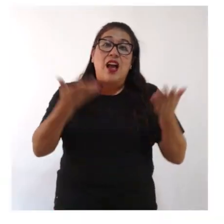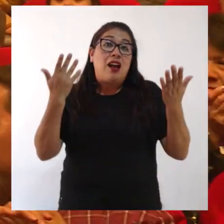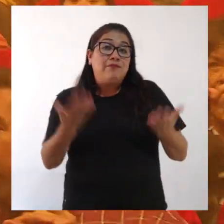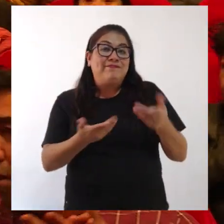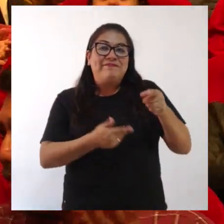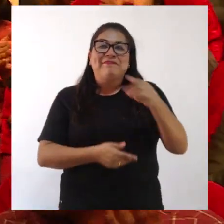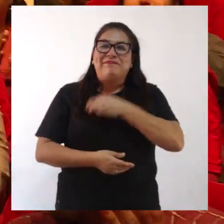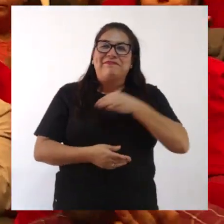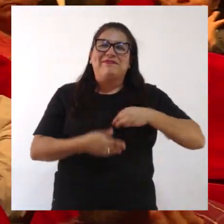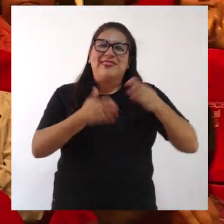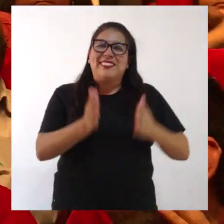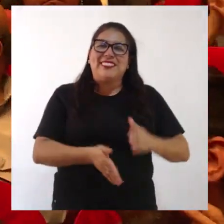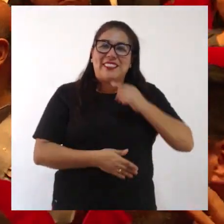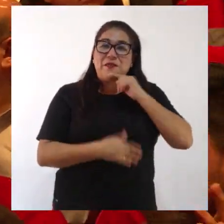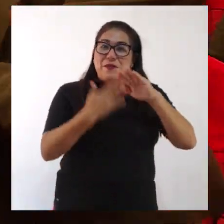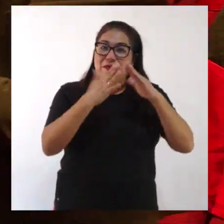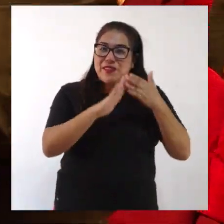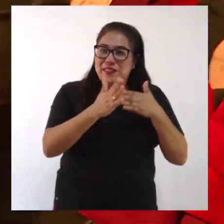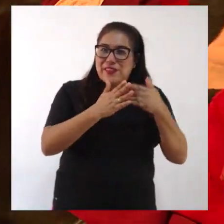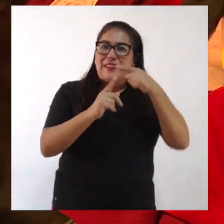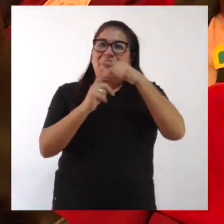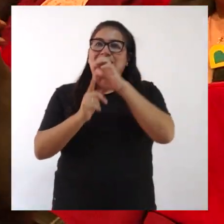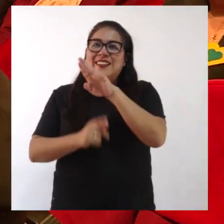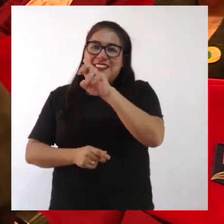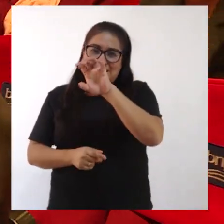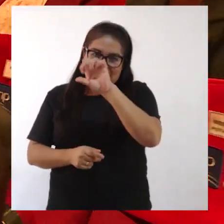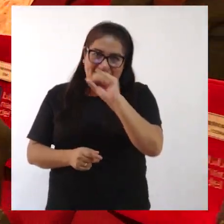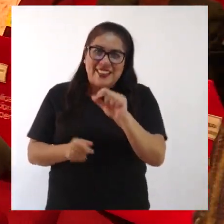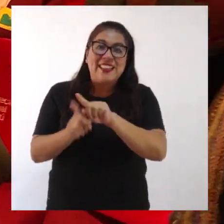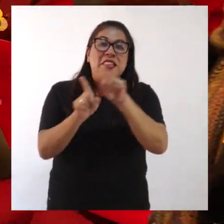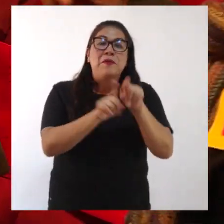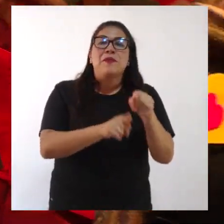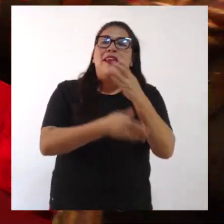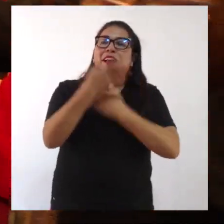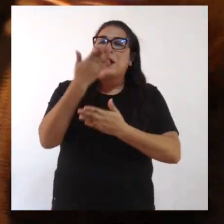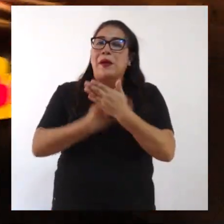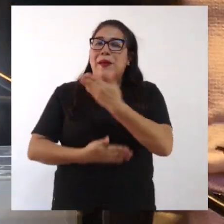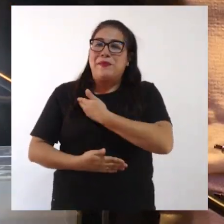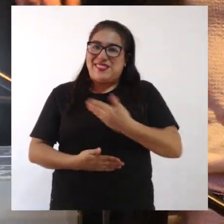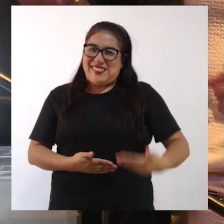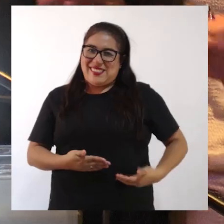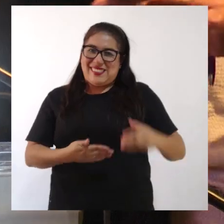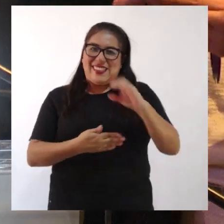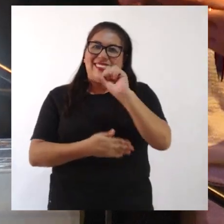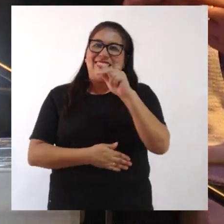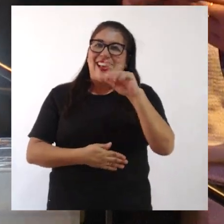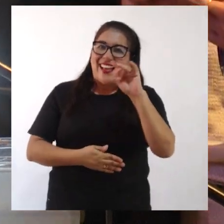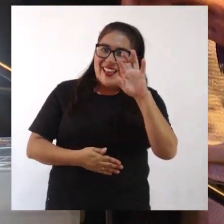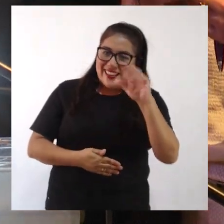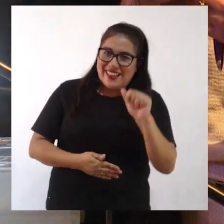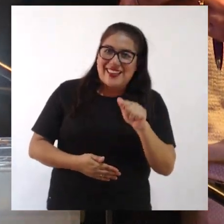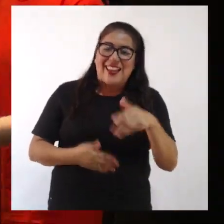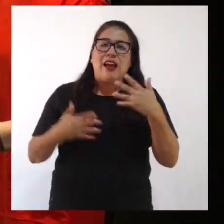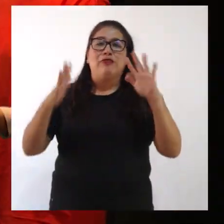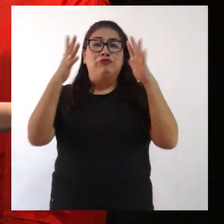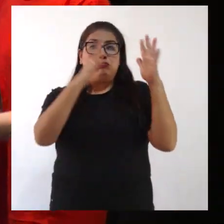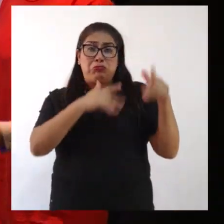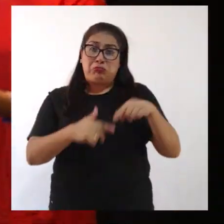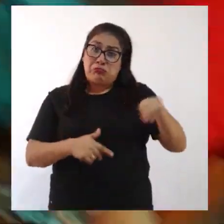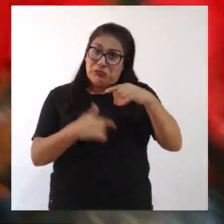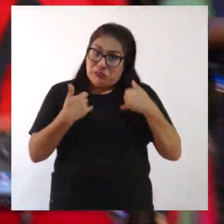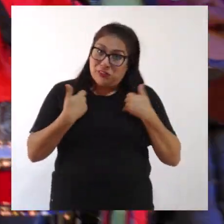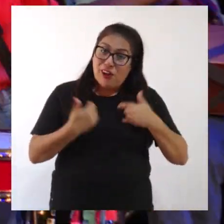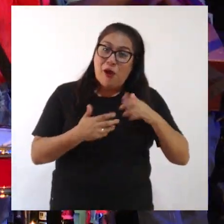La ministra de la Mujer y Poblaciones Vulnerables, Teresa Hernández y la presidenta del Conadis, Sandra Piro, felicitaron a los jóvenes